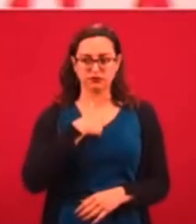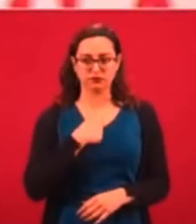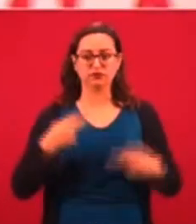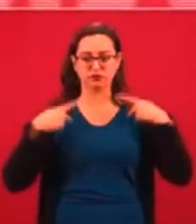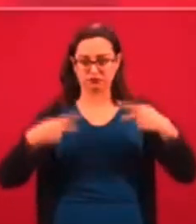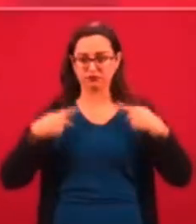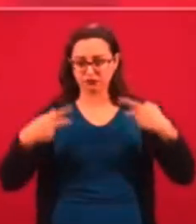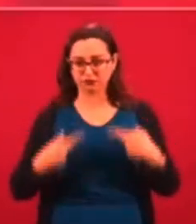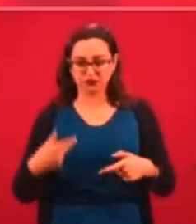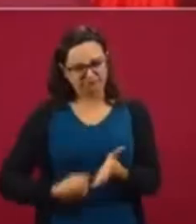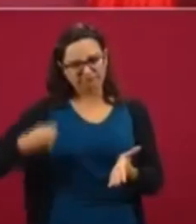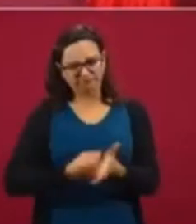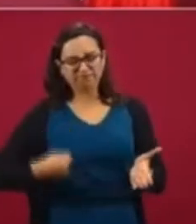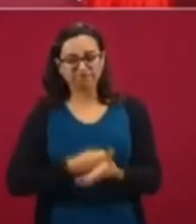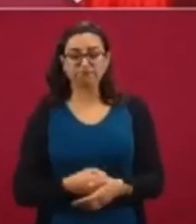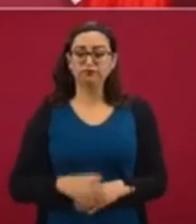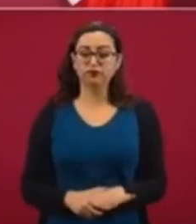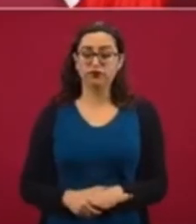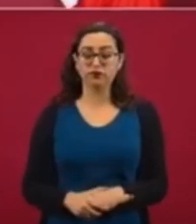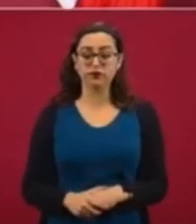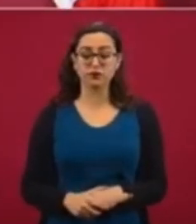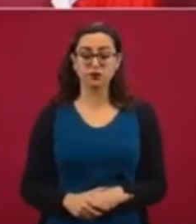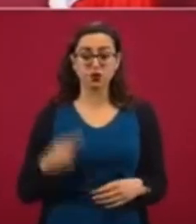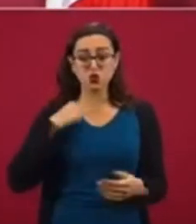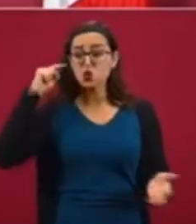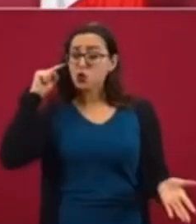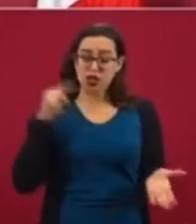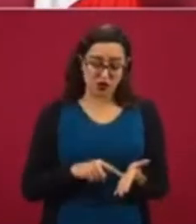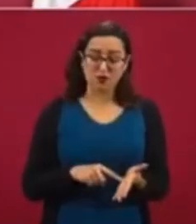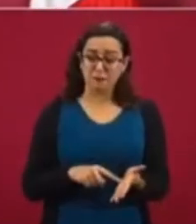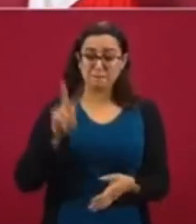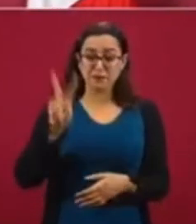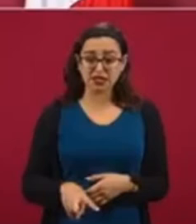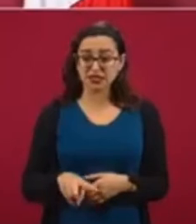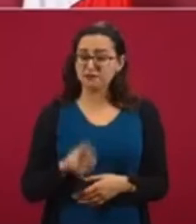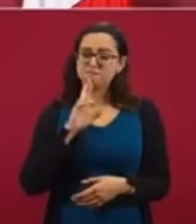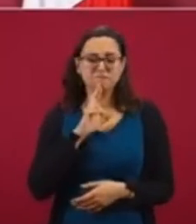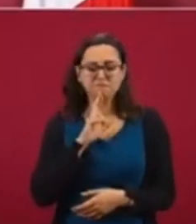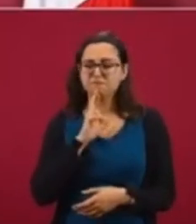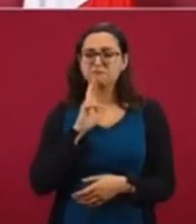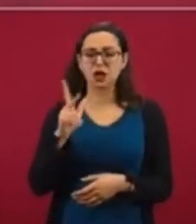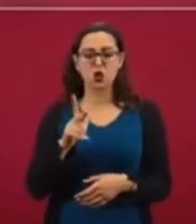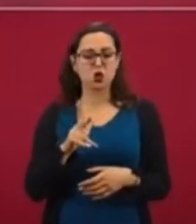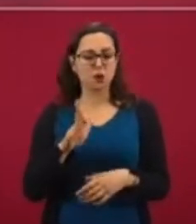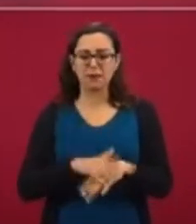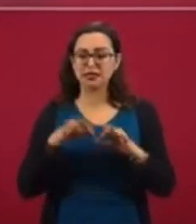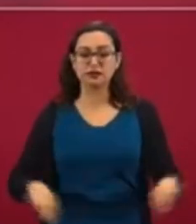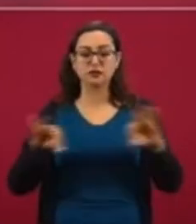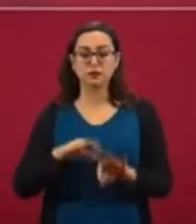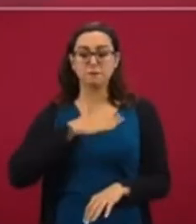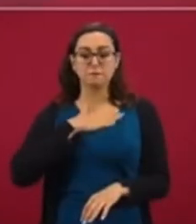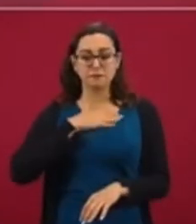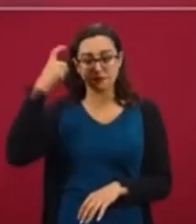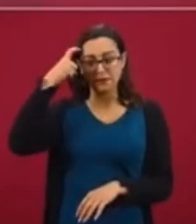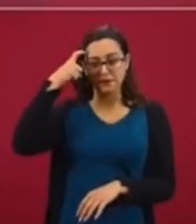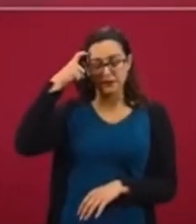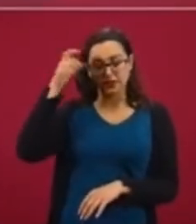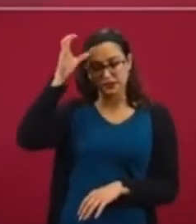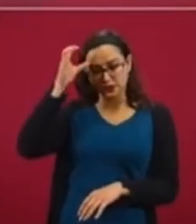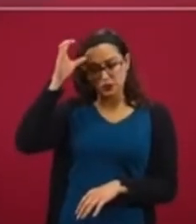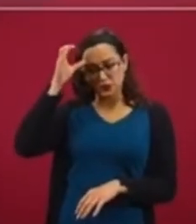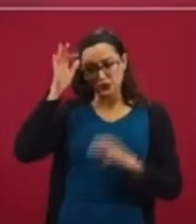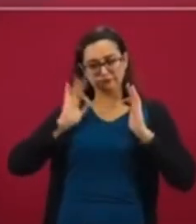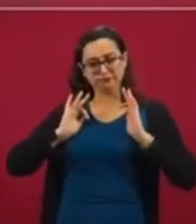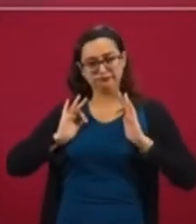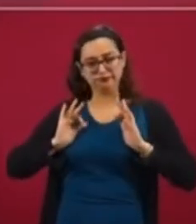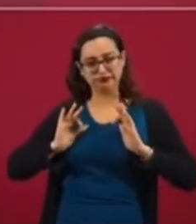como presidente de México, yo creo que lo mejor de todo es estar bien con nuestra conciencia. Que ese